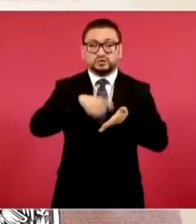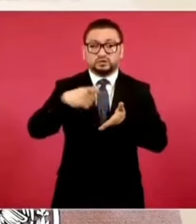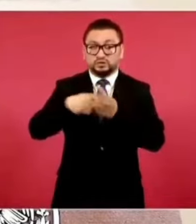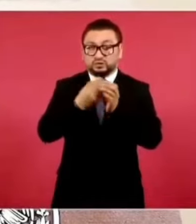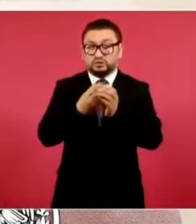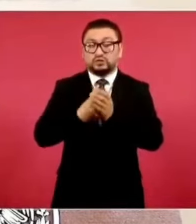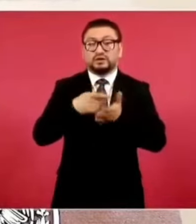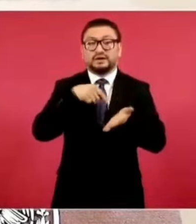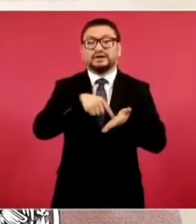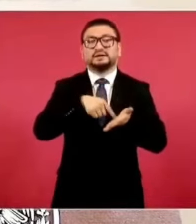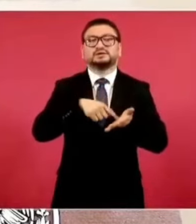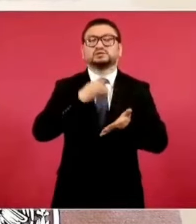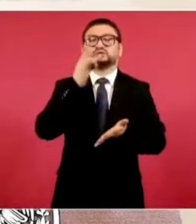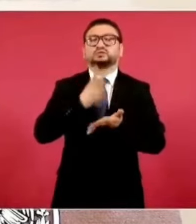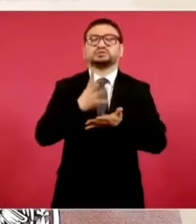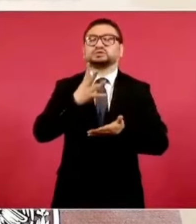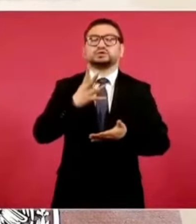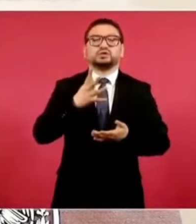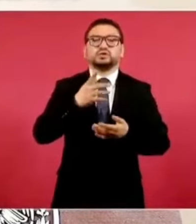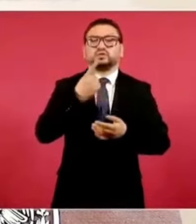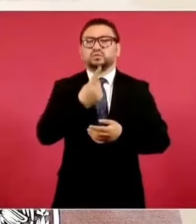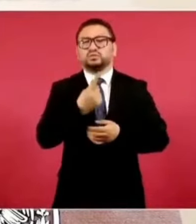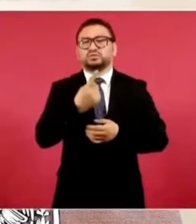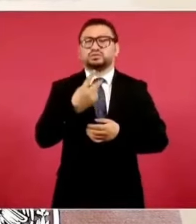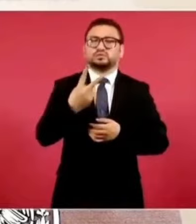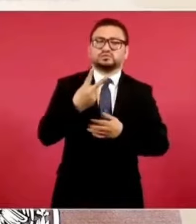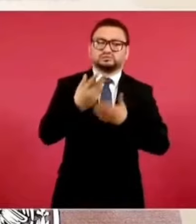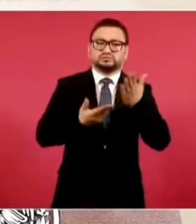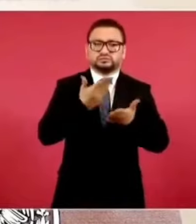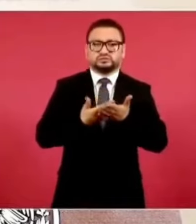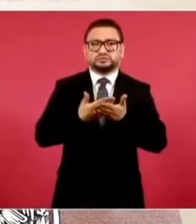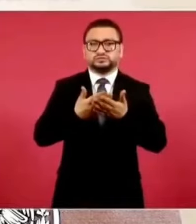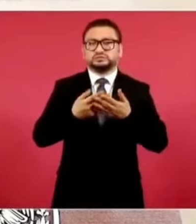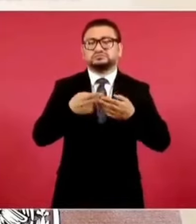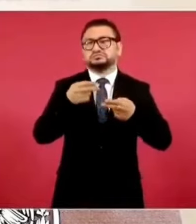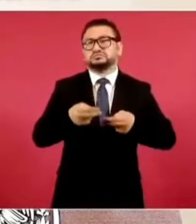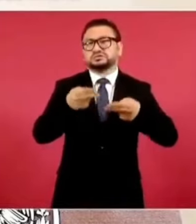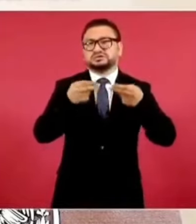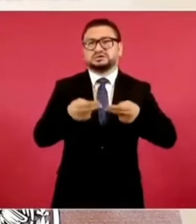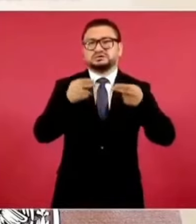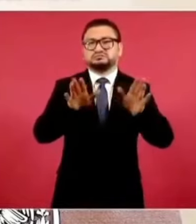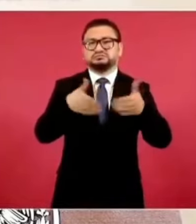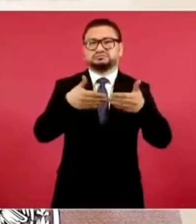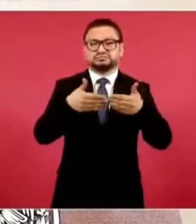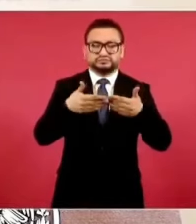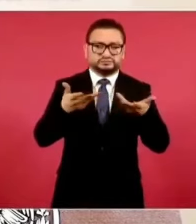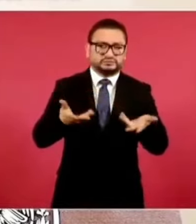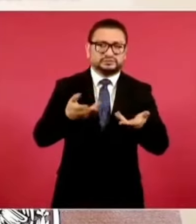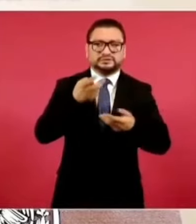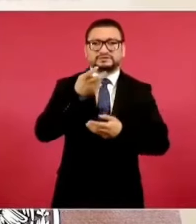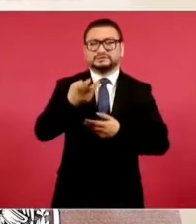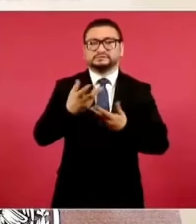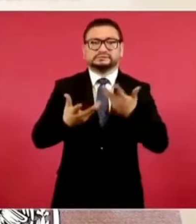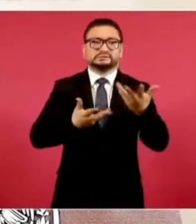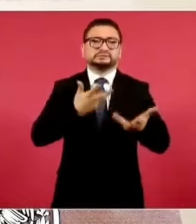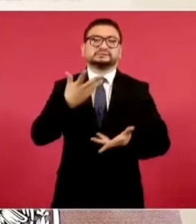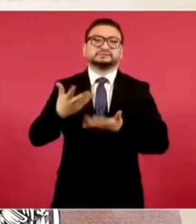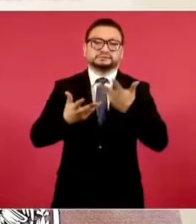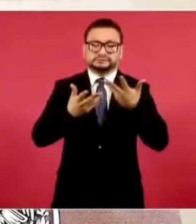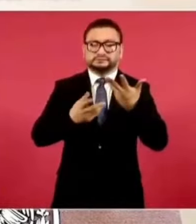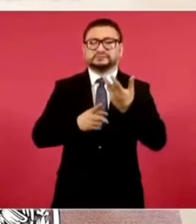recibieron solamente entre una o dos propuestas, es decir, el mercado se cerró y eso ponía en condiciones